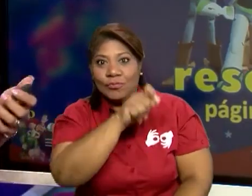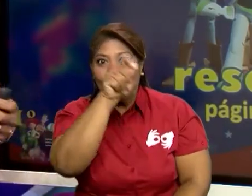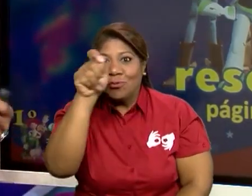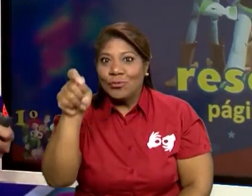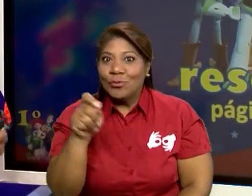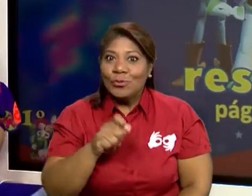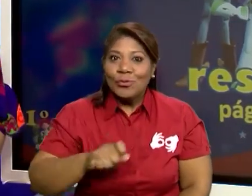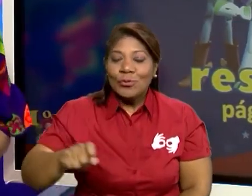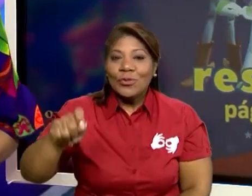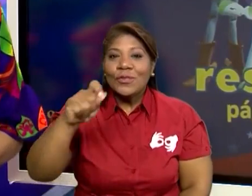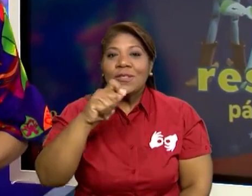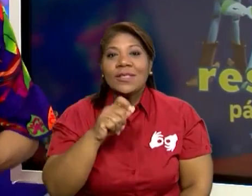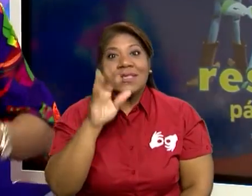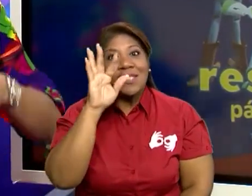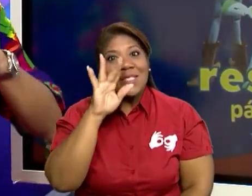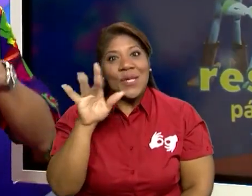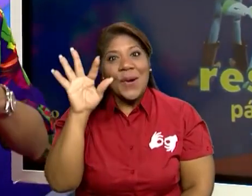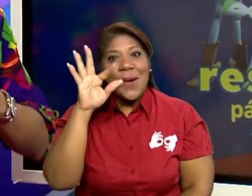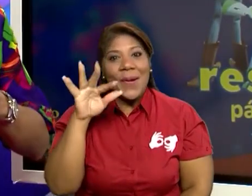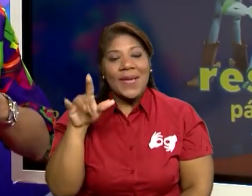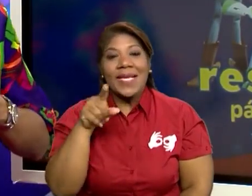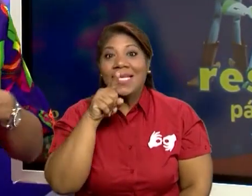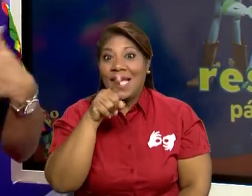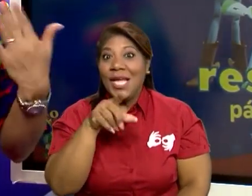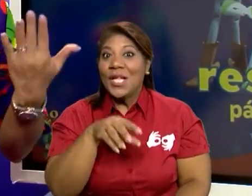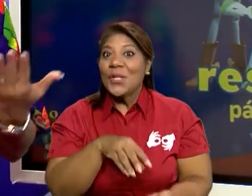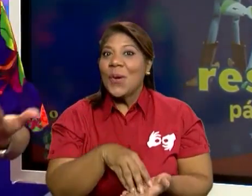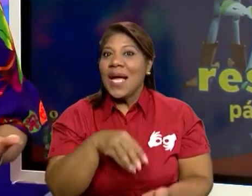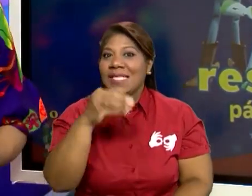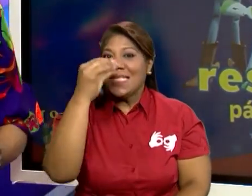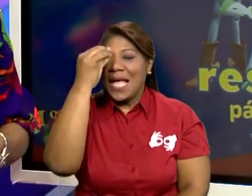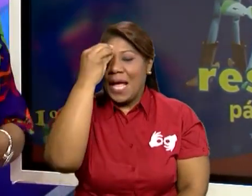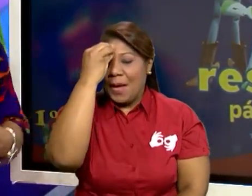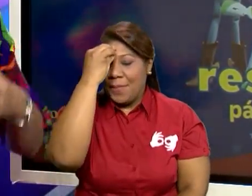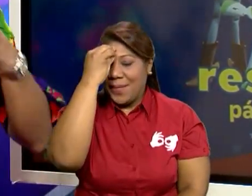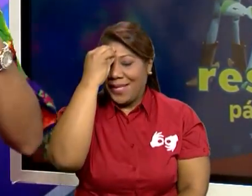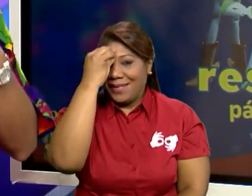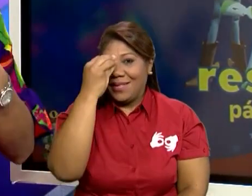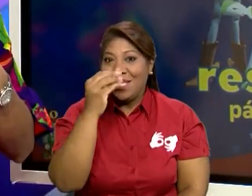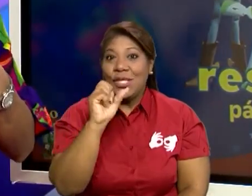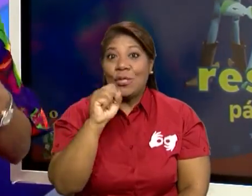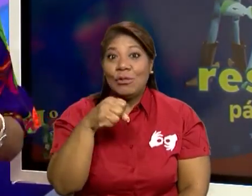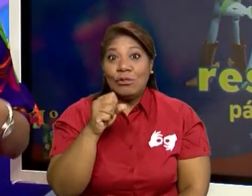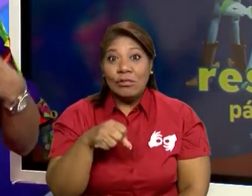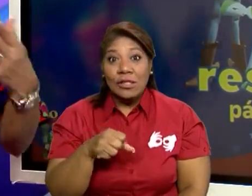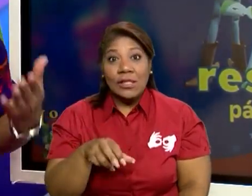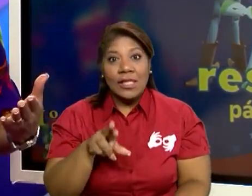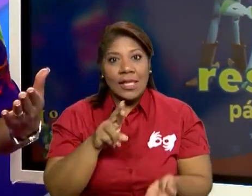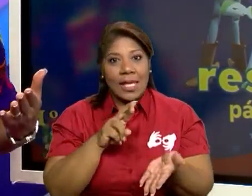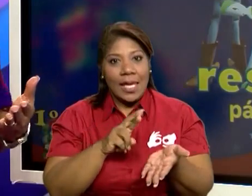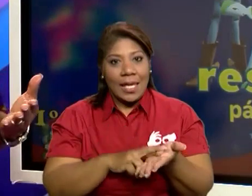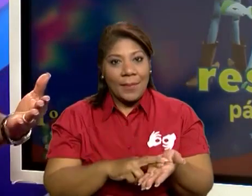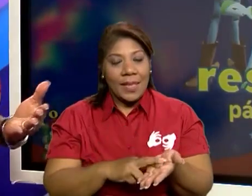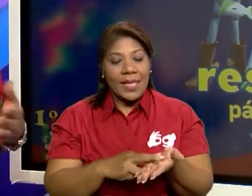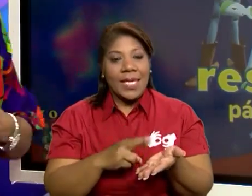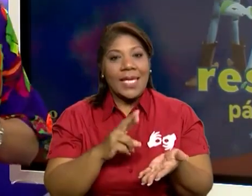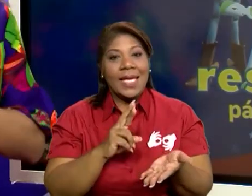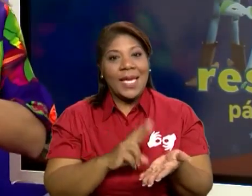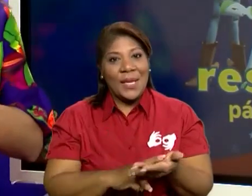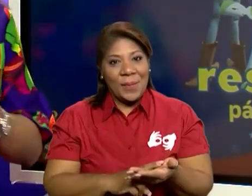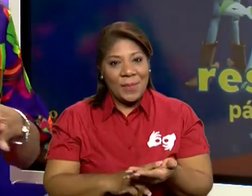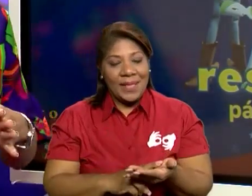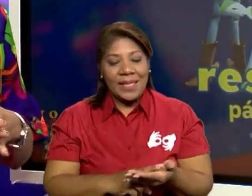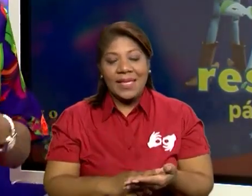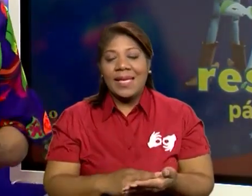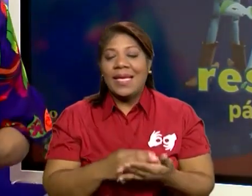son letras que ya nosotros hemos dado. Son fonemas que ya con esos sonidos que hemos dado. Así que es